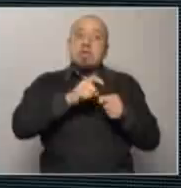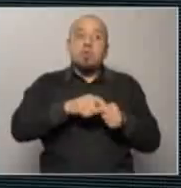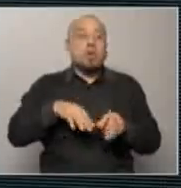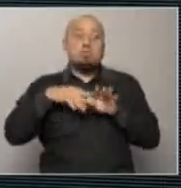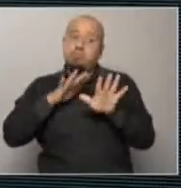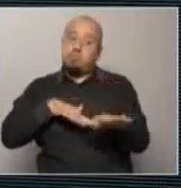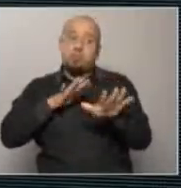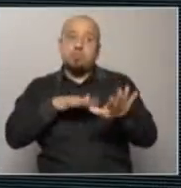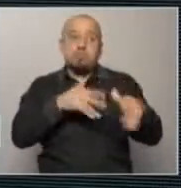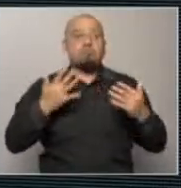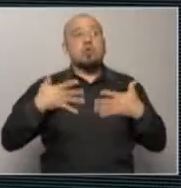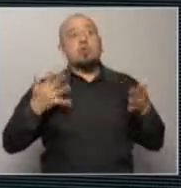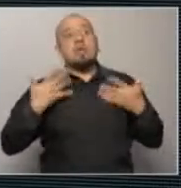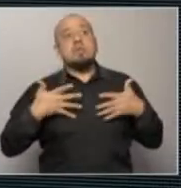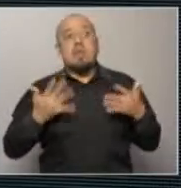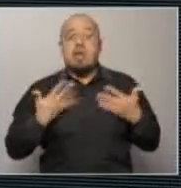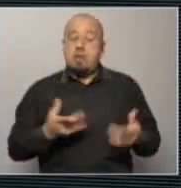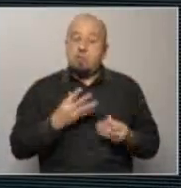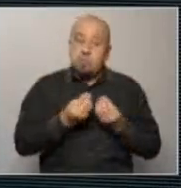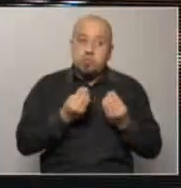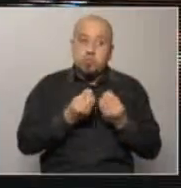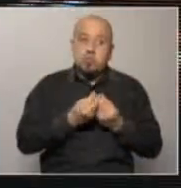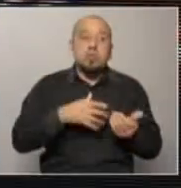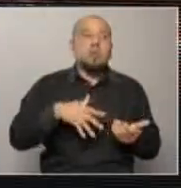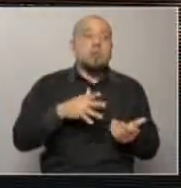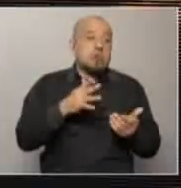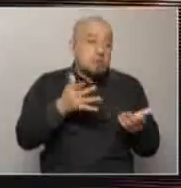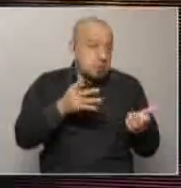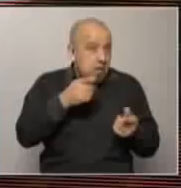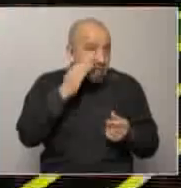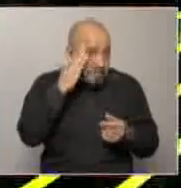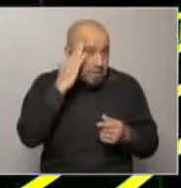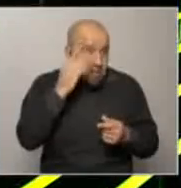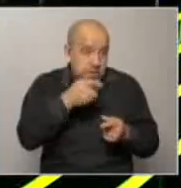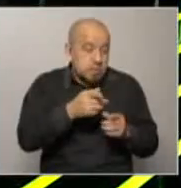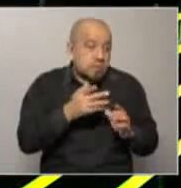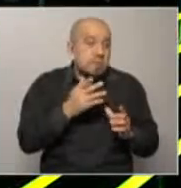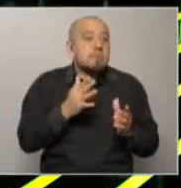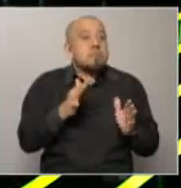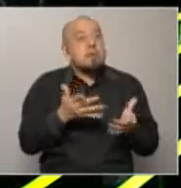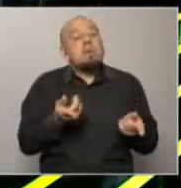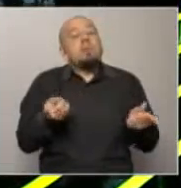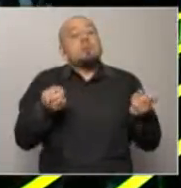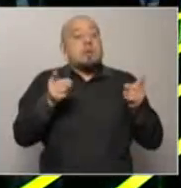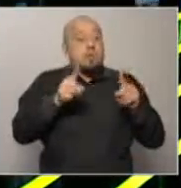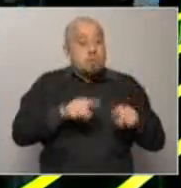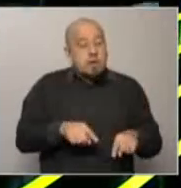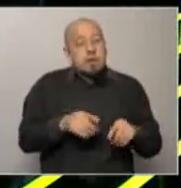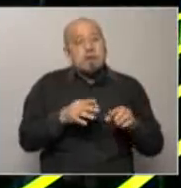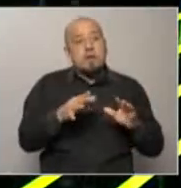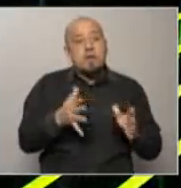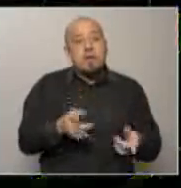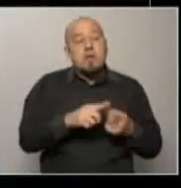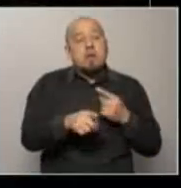callejera. Eso tenemos que saberlo, ¿no? Vamos a volver, en cierto modo, digamos,